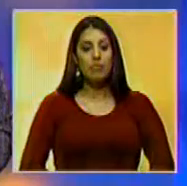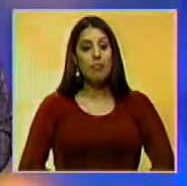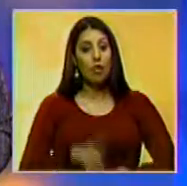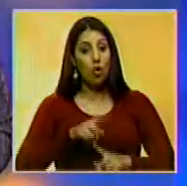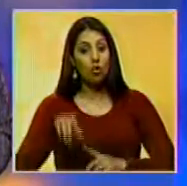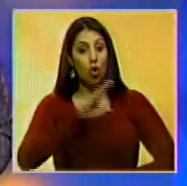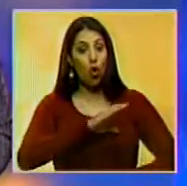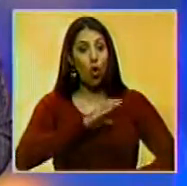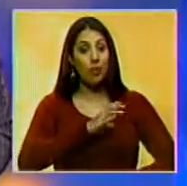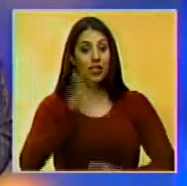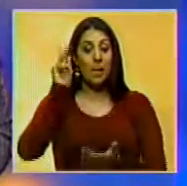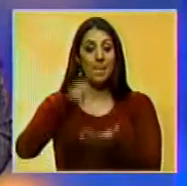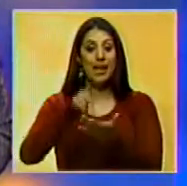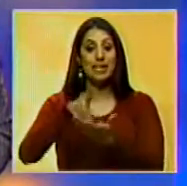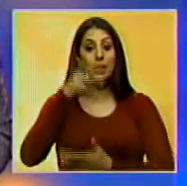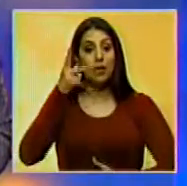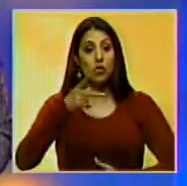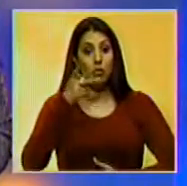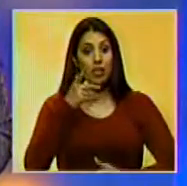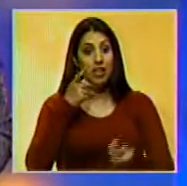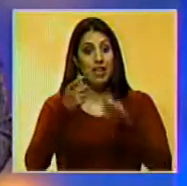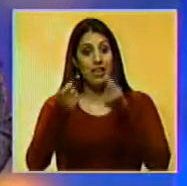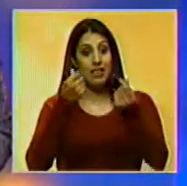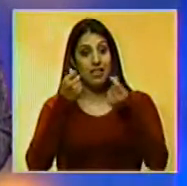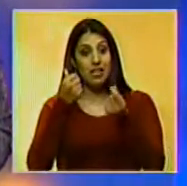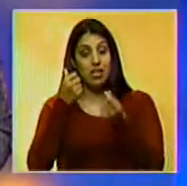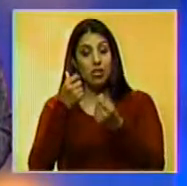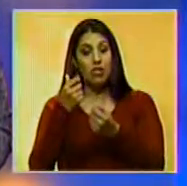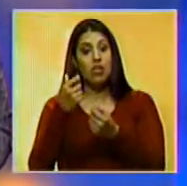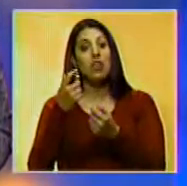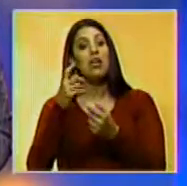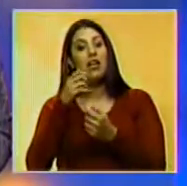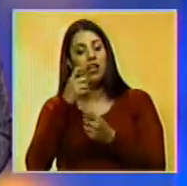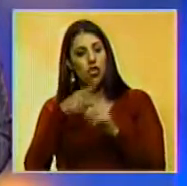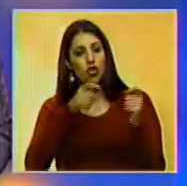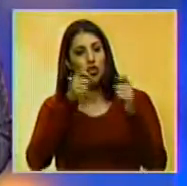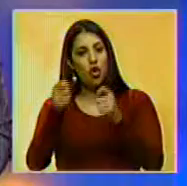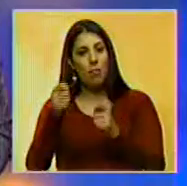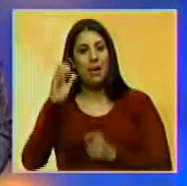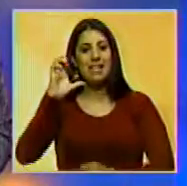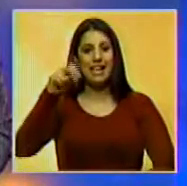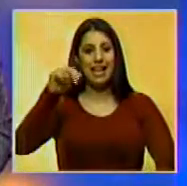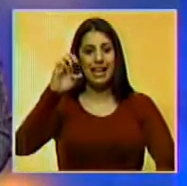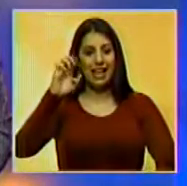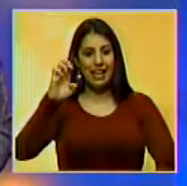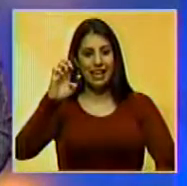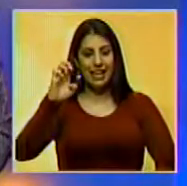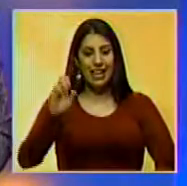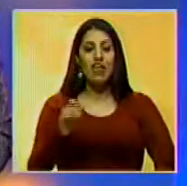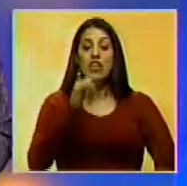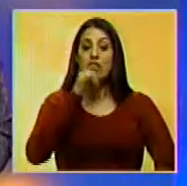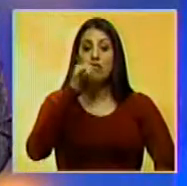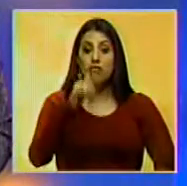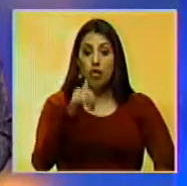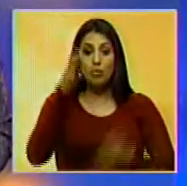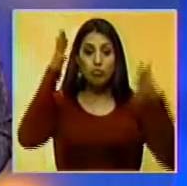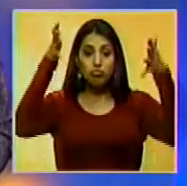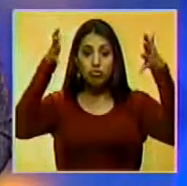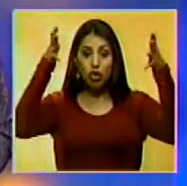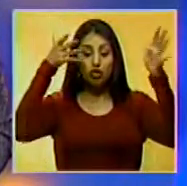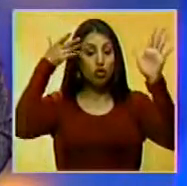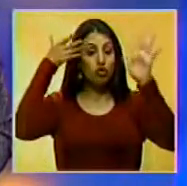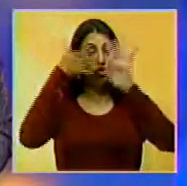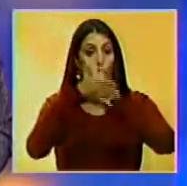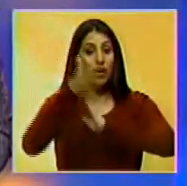La Comisión de Participación Política y Financiamiento, COPAFI, entregó al Consejo Nacional Electoral el informe de recomendaciones